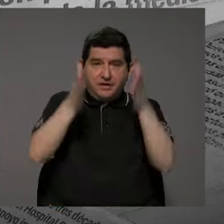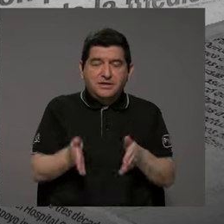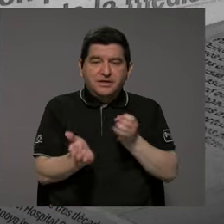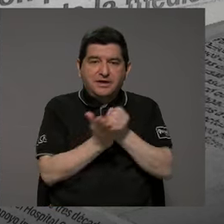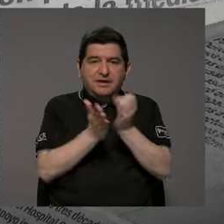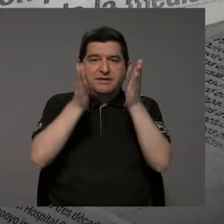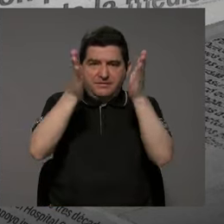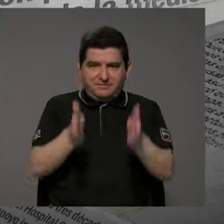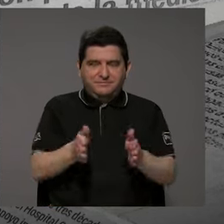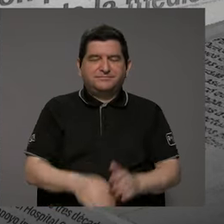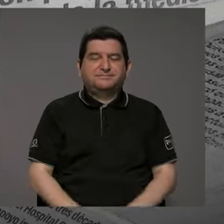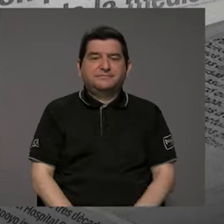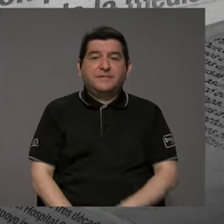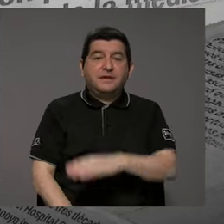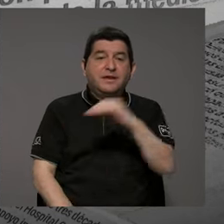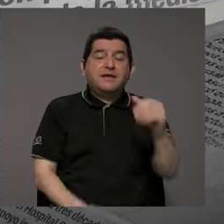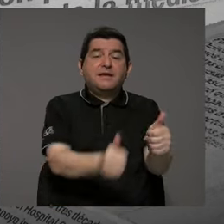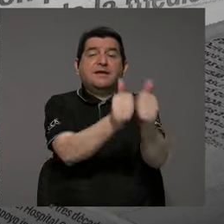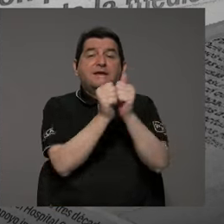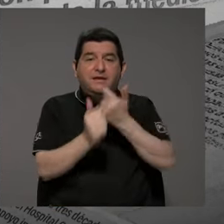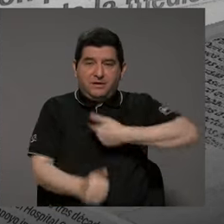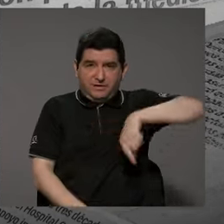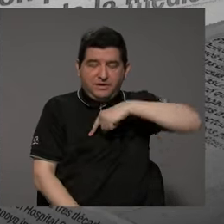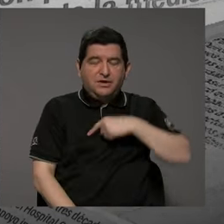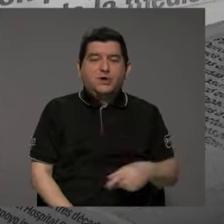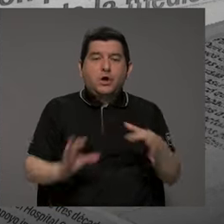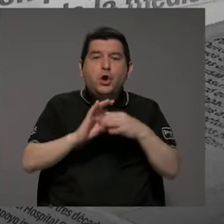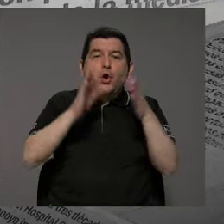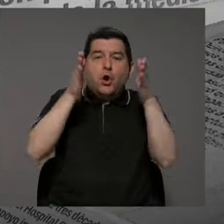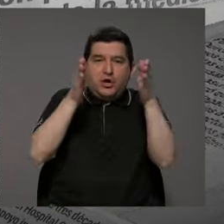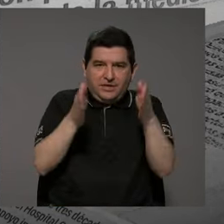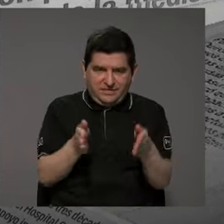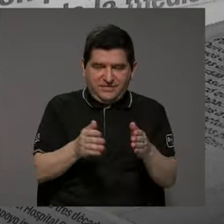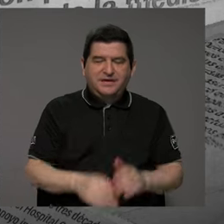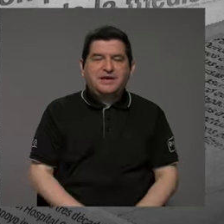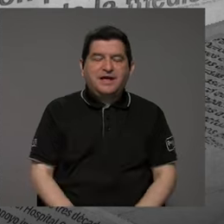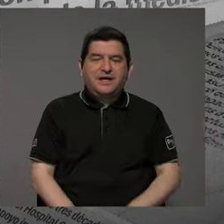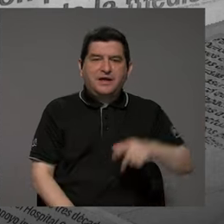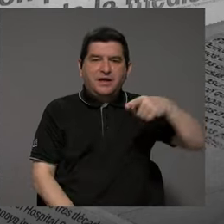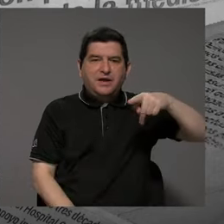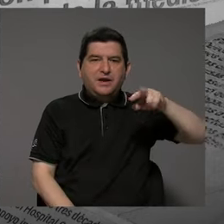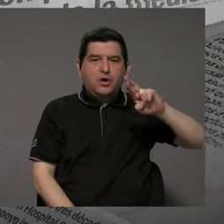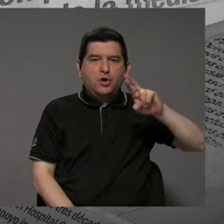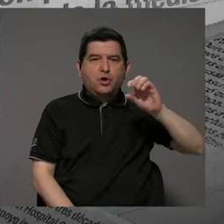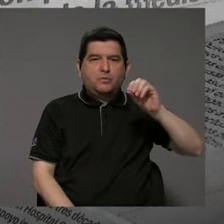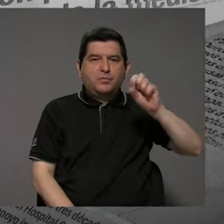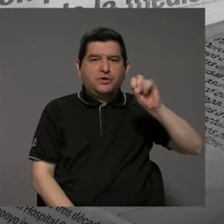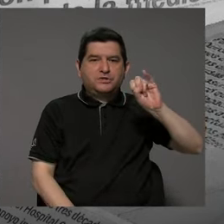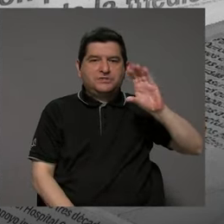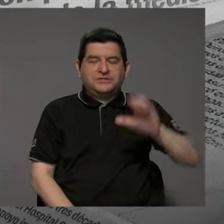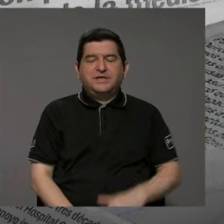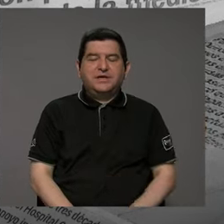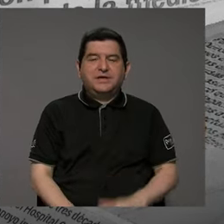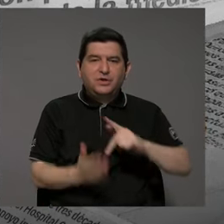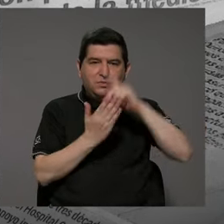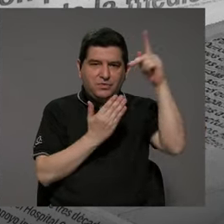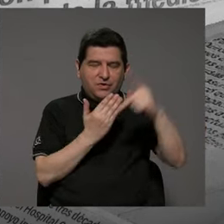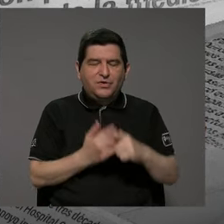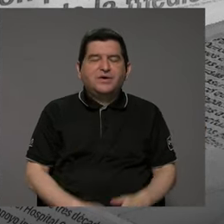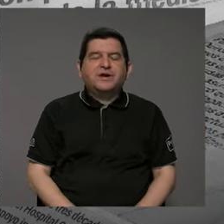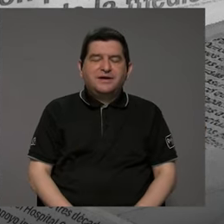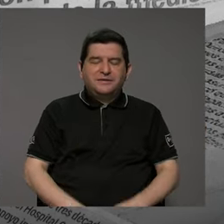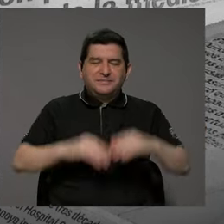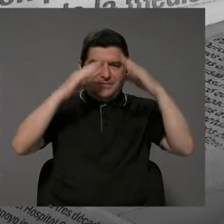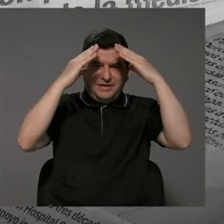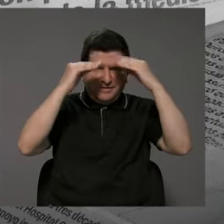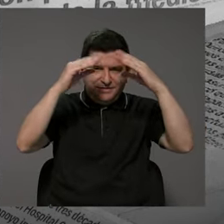profesora e investigadora. Y nos acompaña el coordinador de la información y el